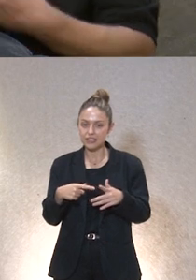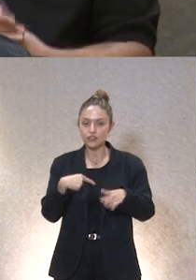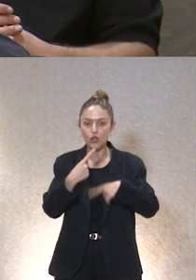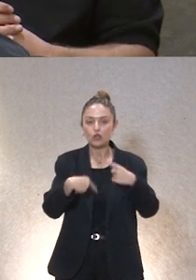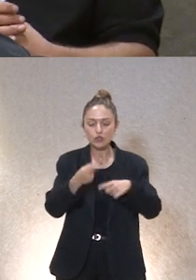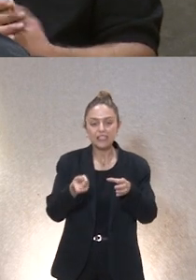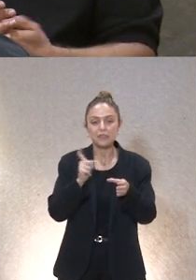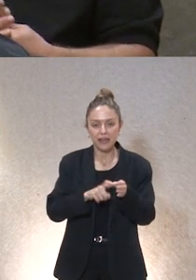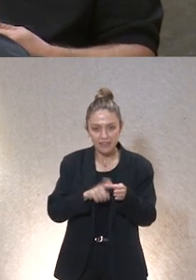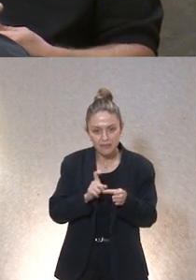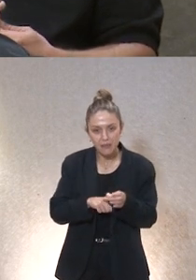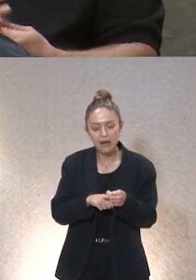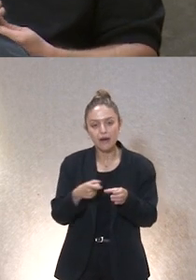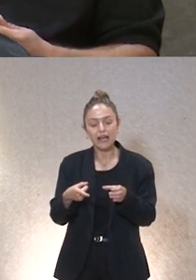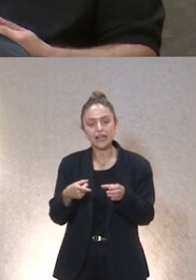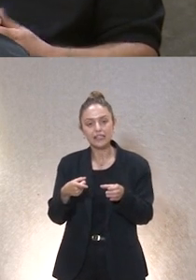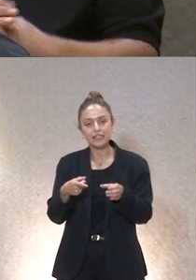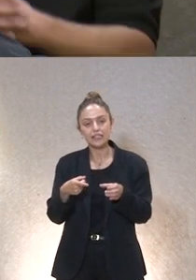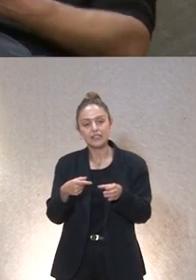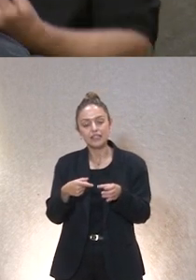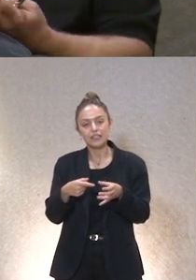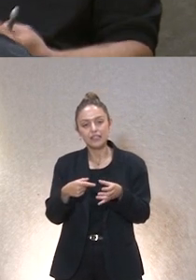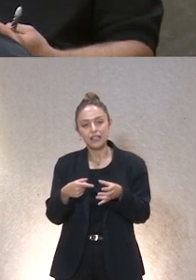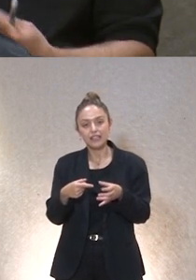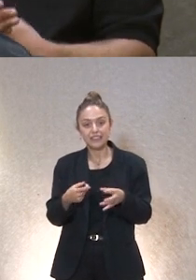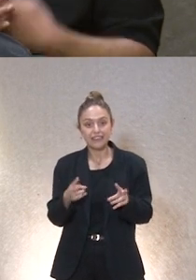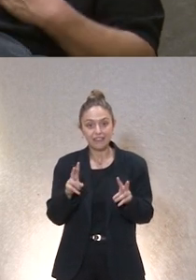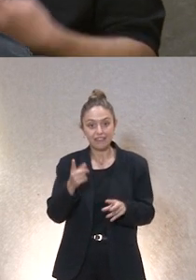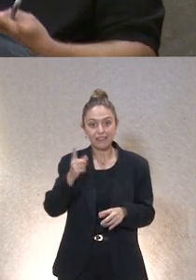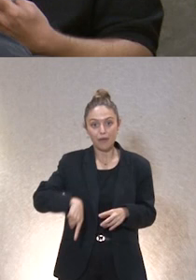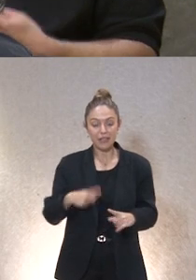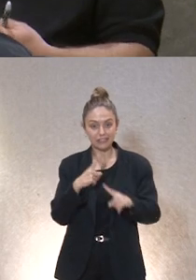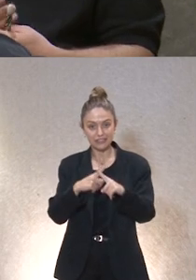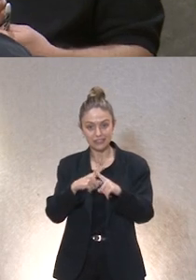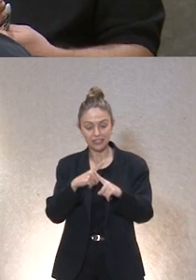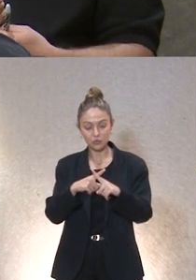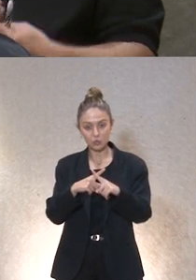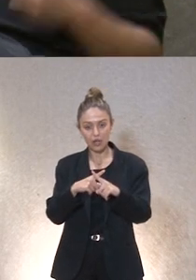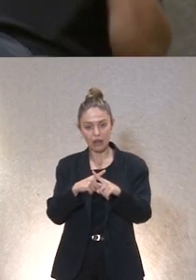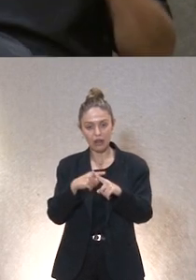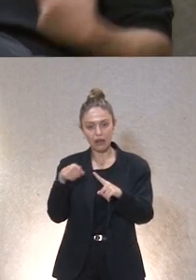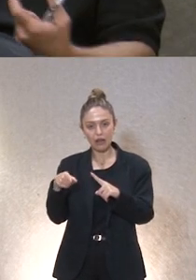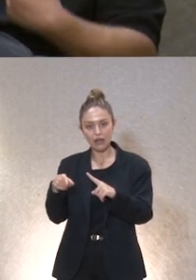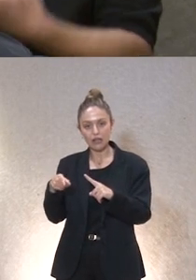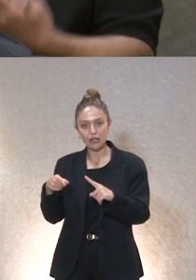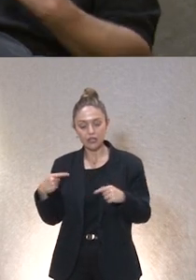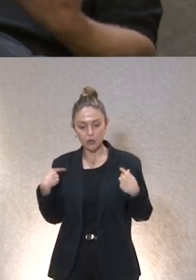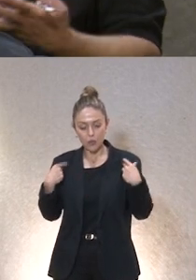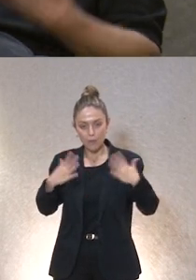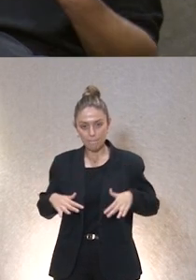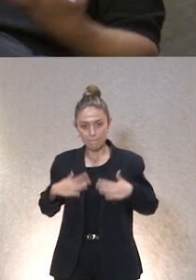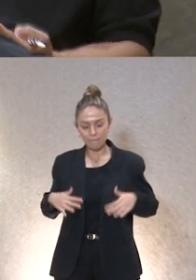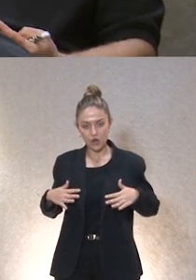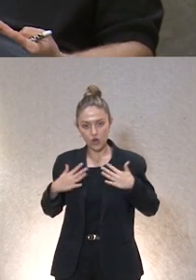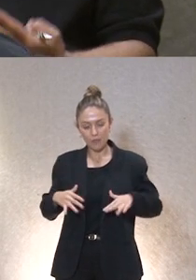participaba y también sin ese tipo de restricción a nivel sexual también esta persona también utilizaba un pijama enterizo por